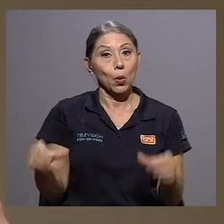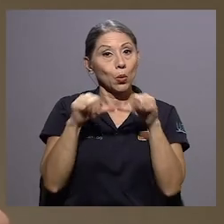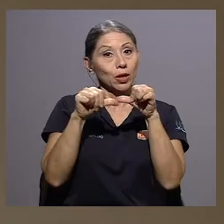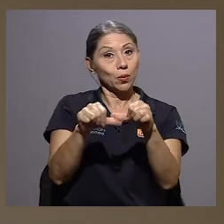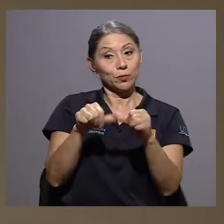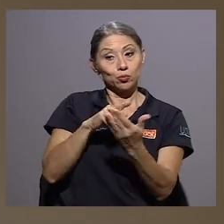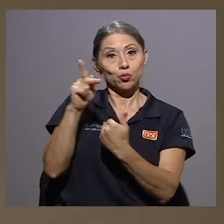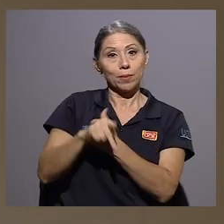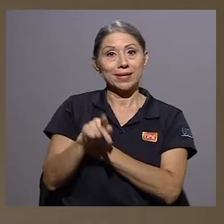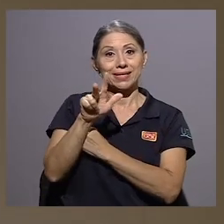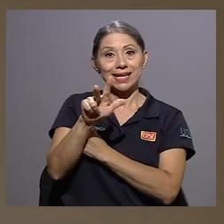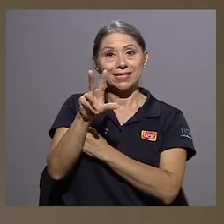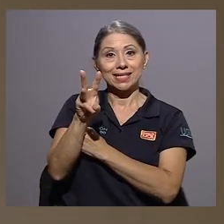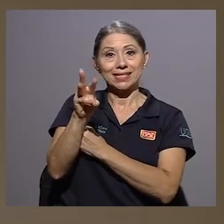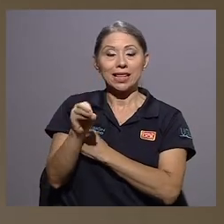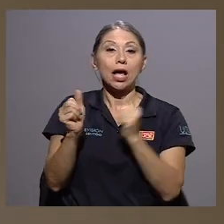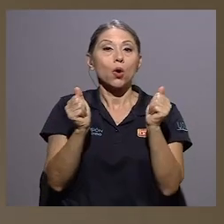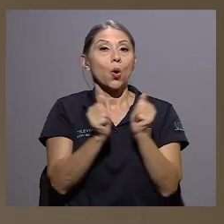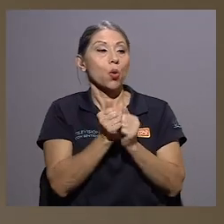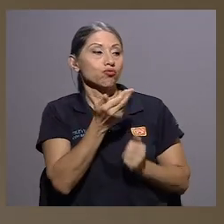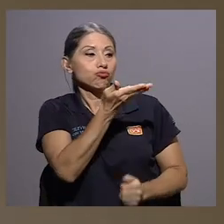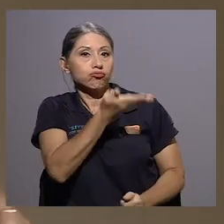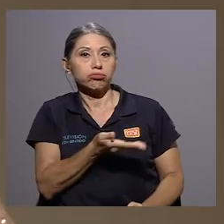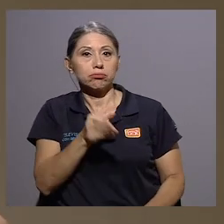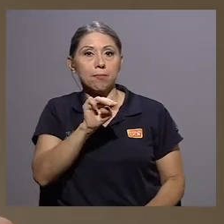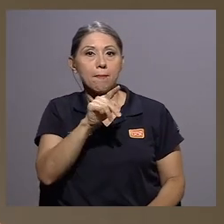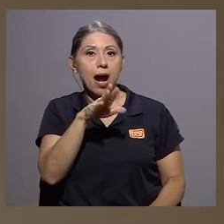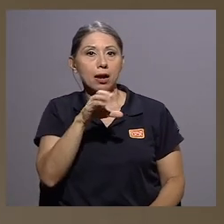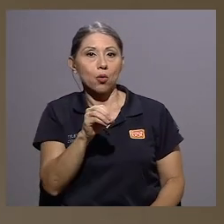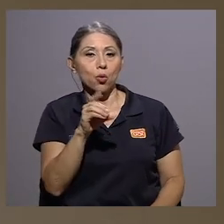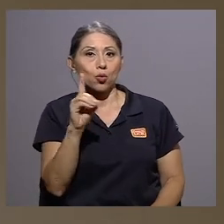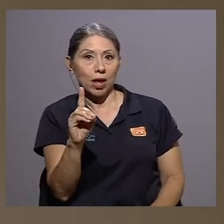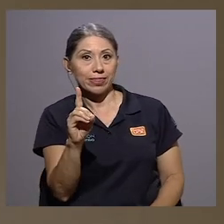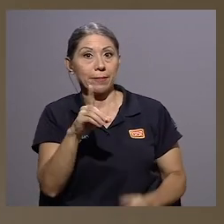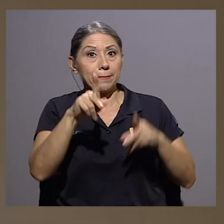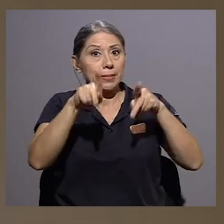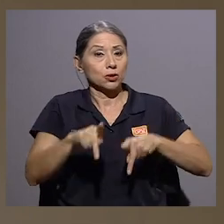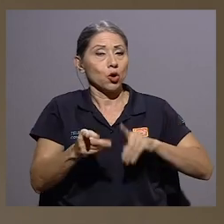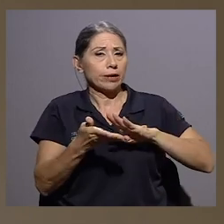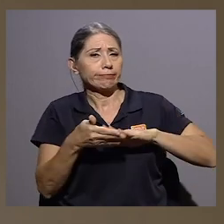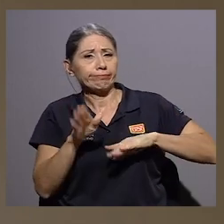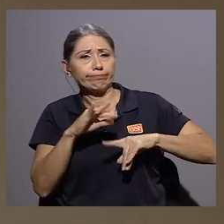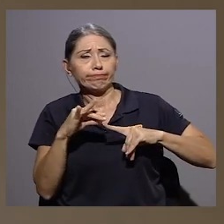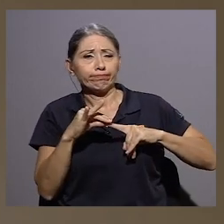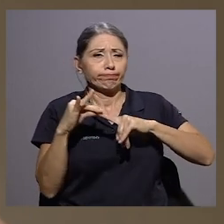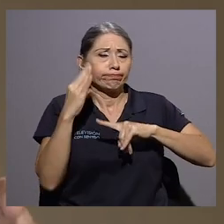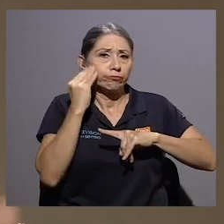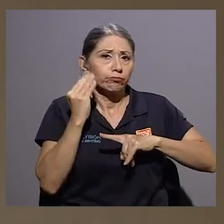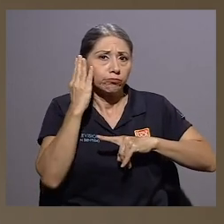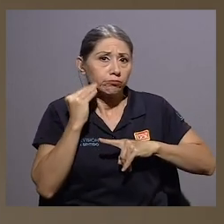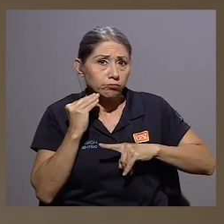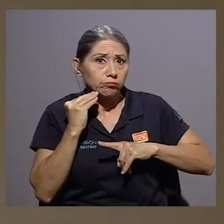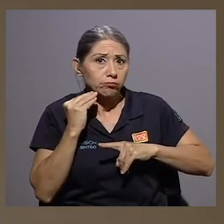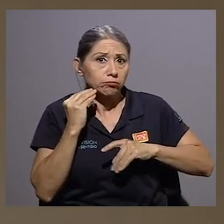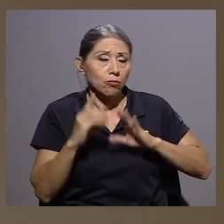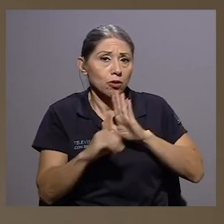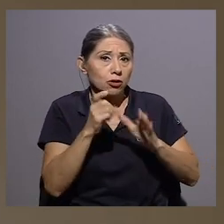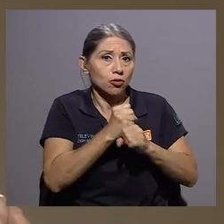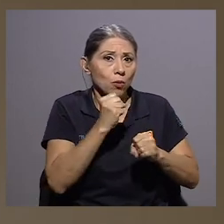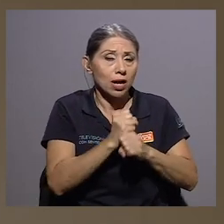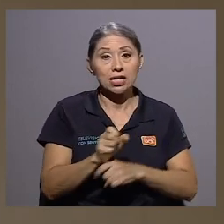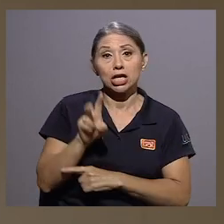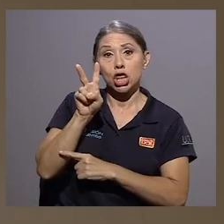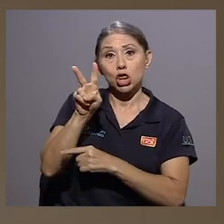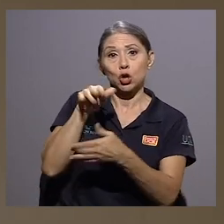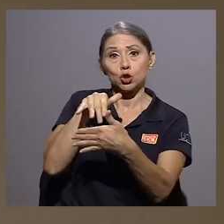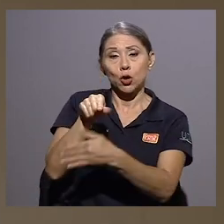Regresamos, estamos en 360 con Don Marco Durante, una persona muy experimentada en el mundo de los derechos laborales, con dos maestrías y con